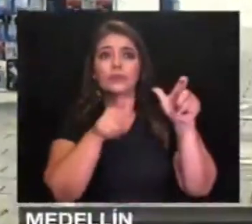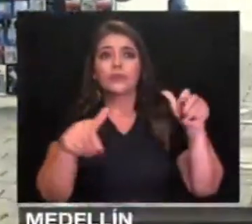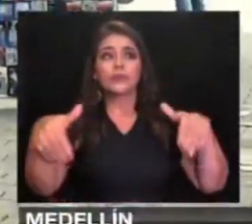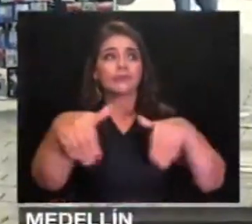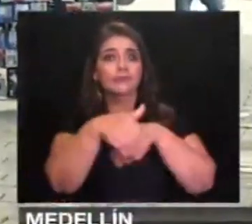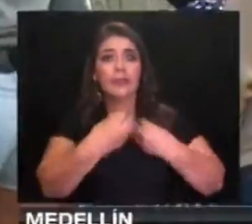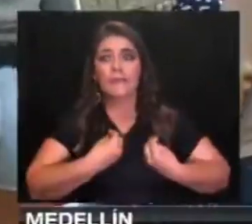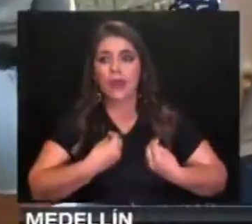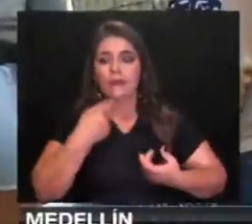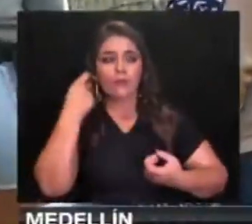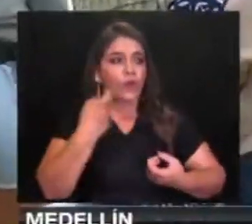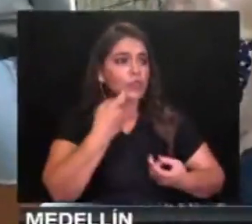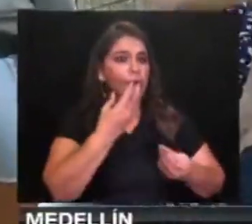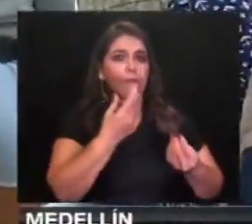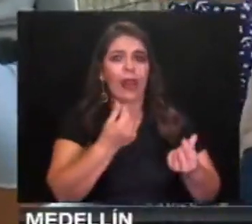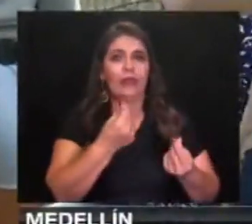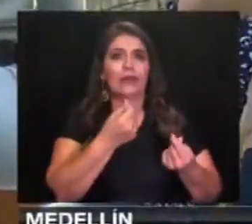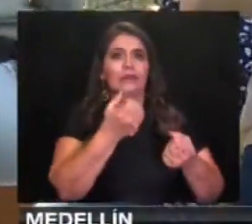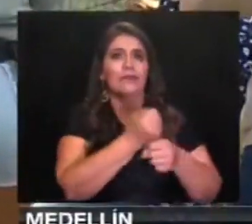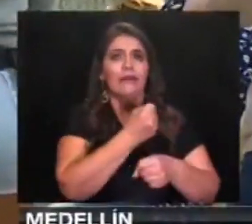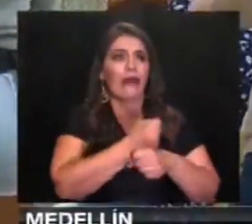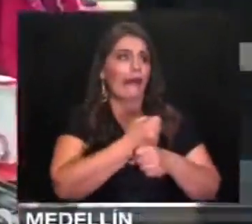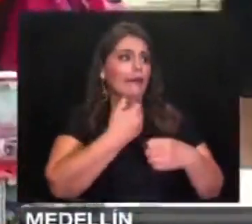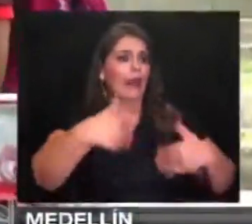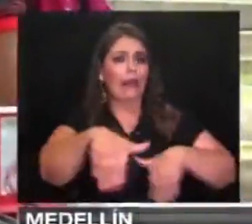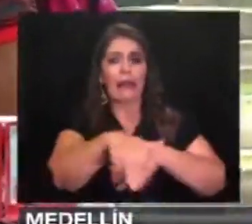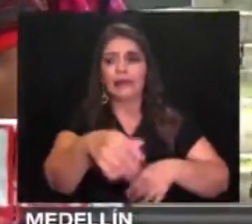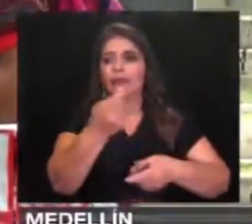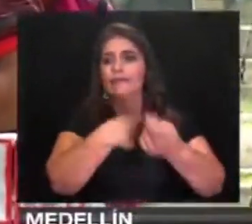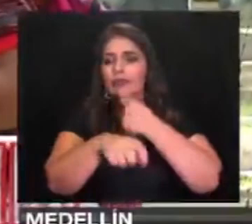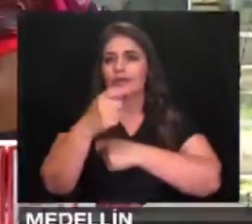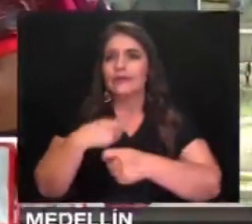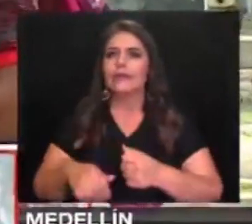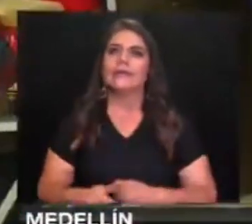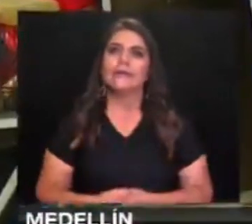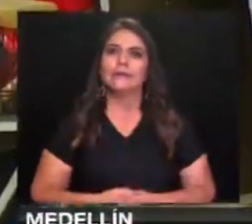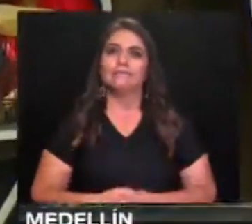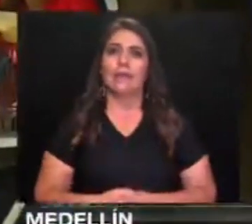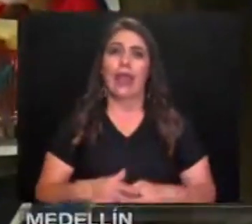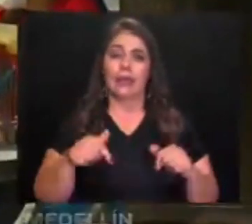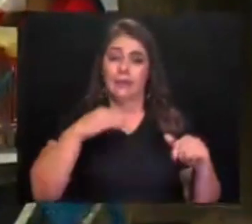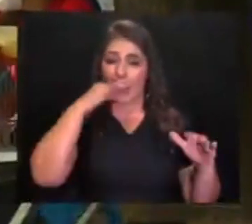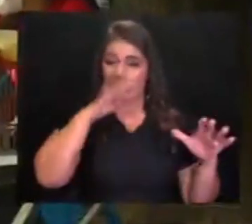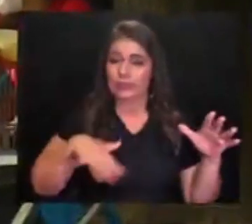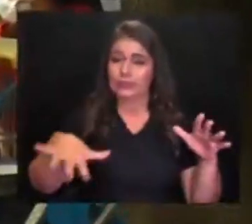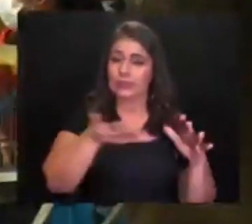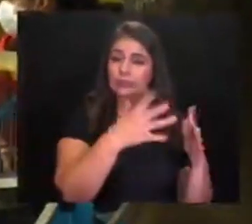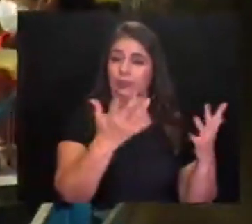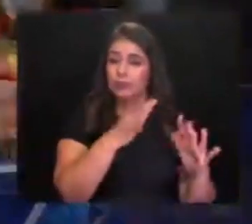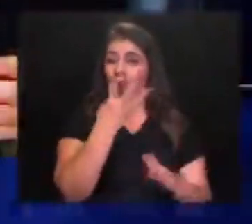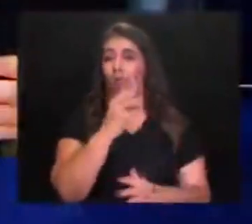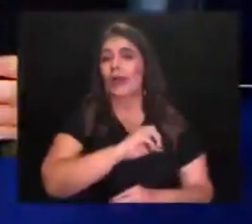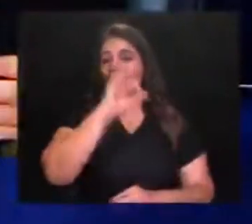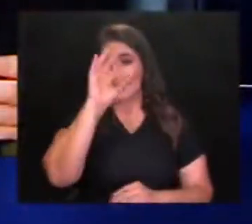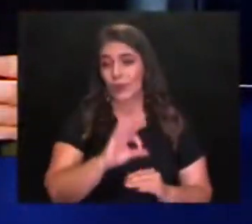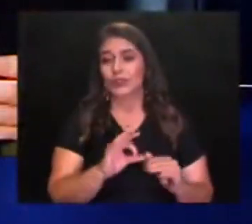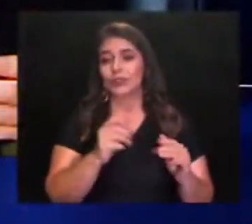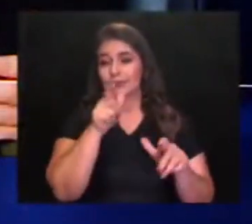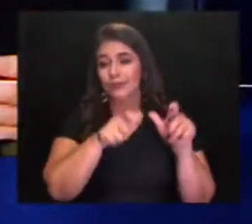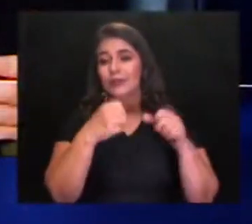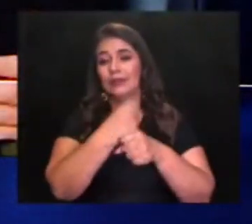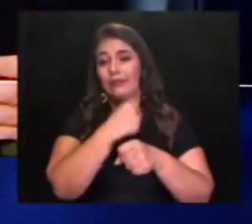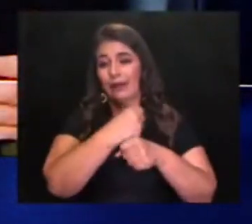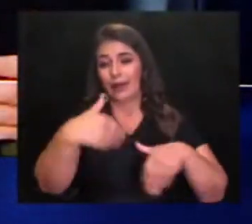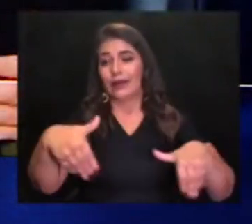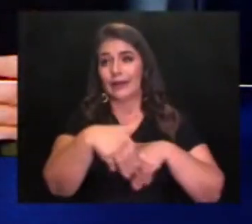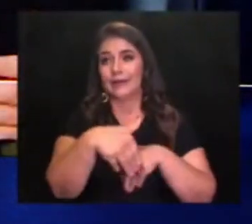Aburrá que viven del rebusque. La informalidad en el Valle de Aburrá está por encima del 40% según el DANI. En días